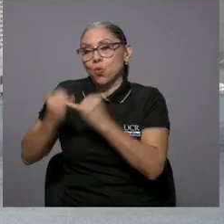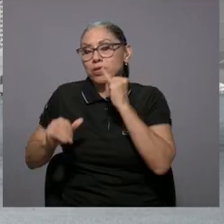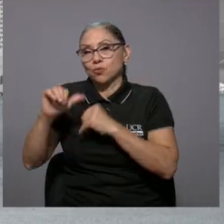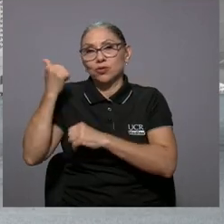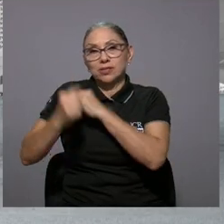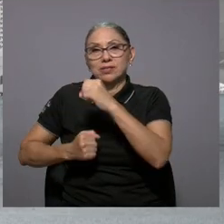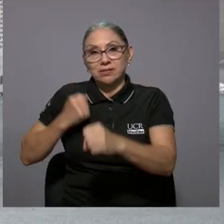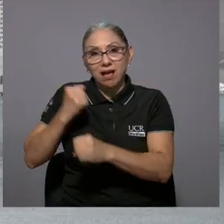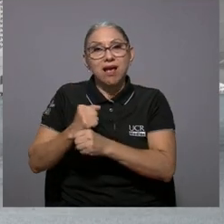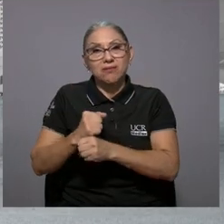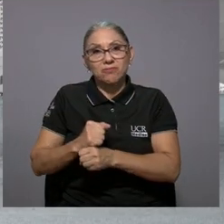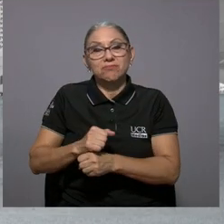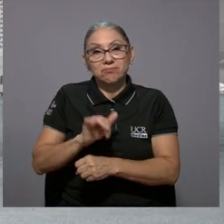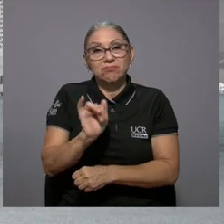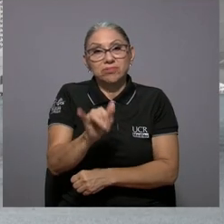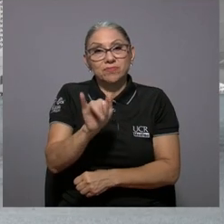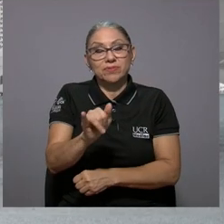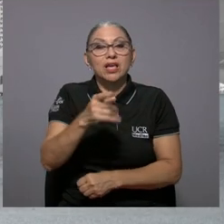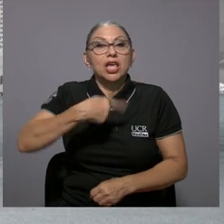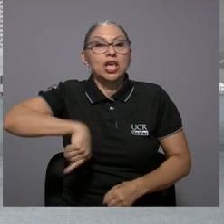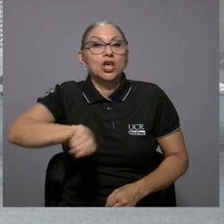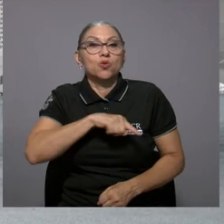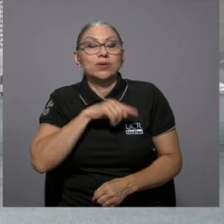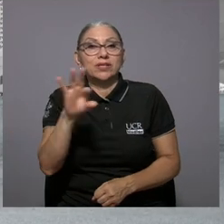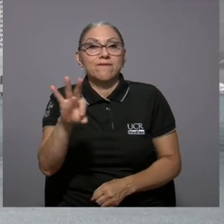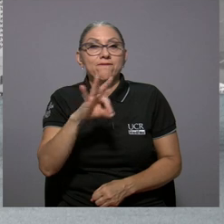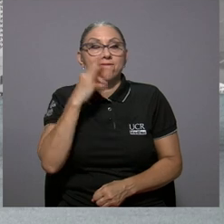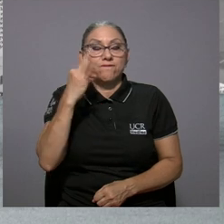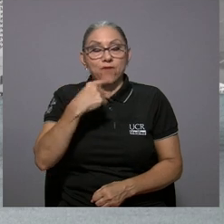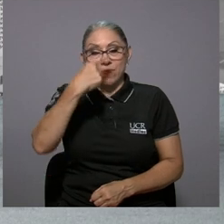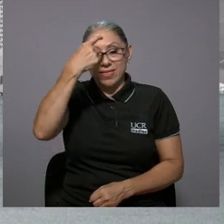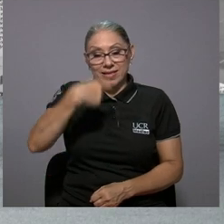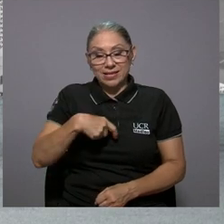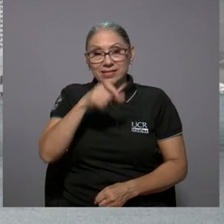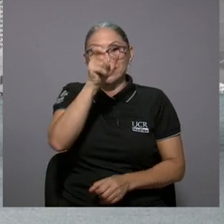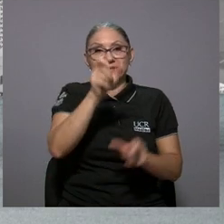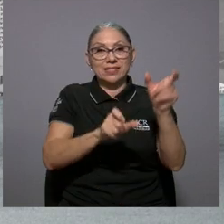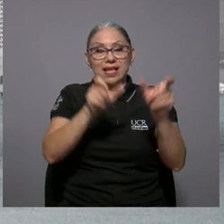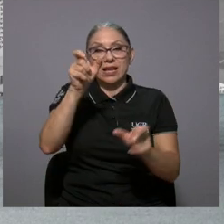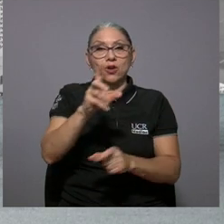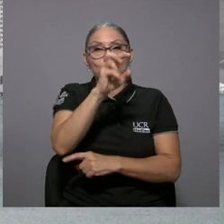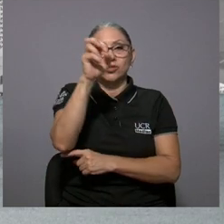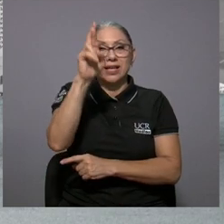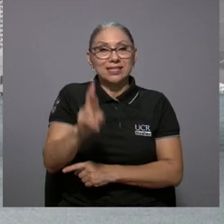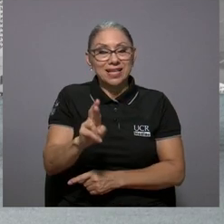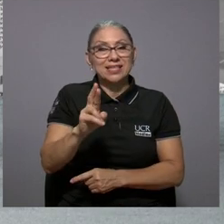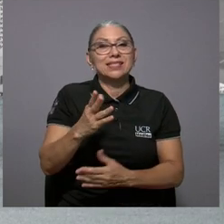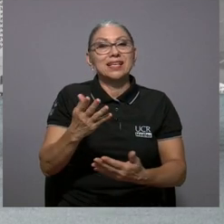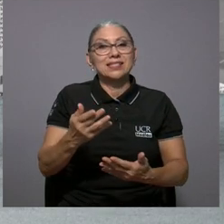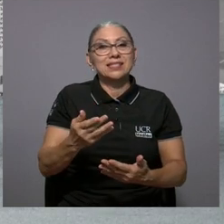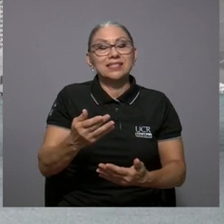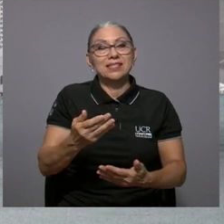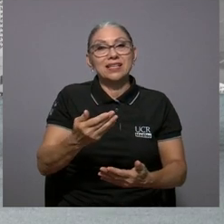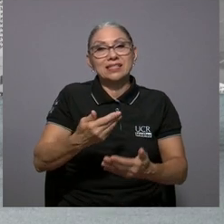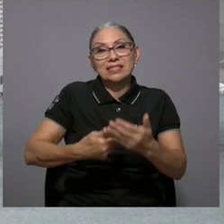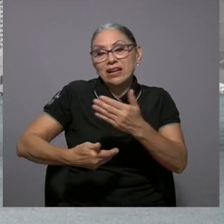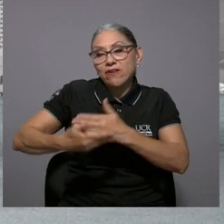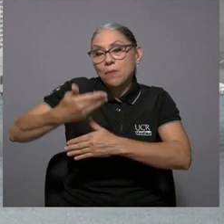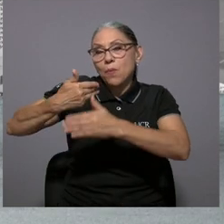Rica es mucho más que la última década y nuestra manera de ser costarricenses se remonta